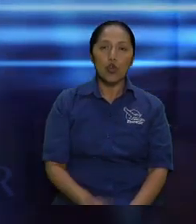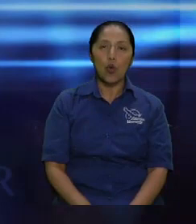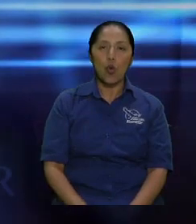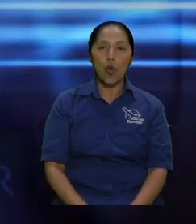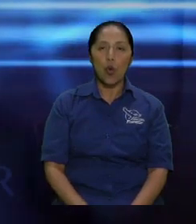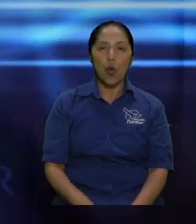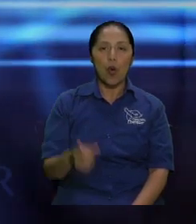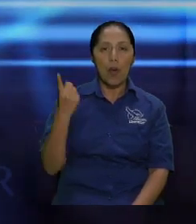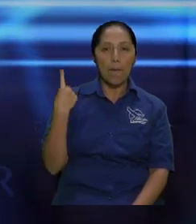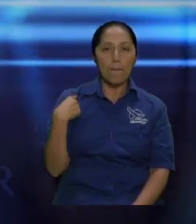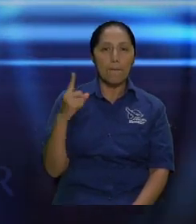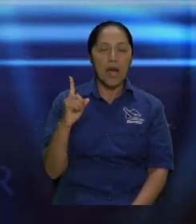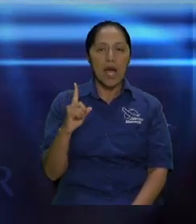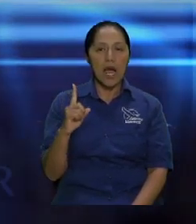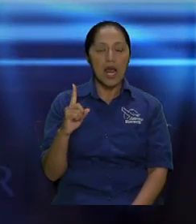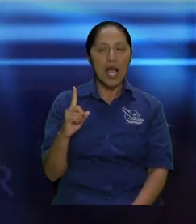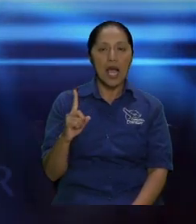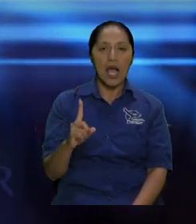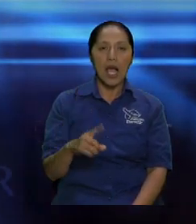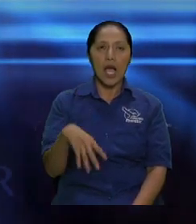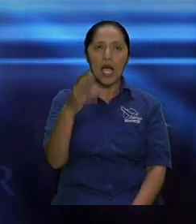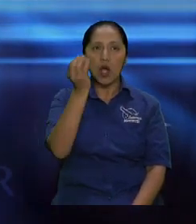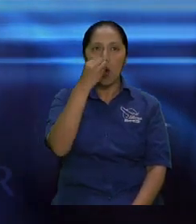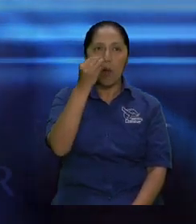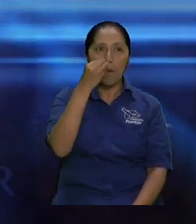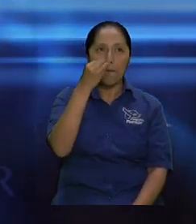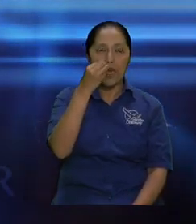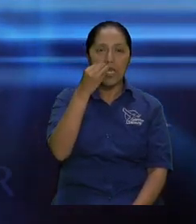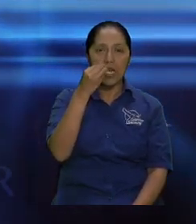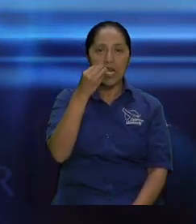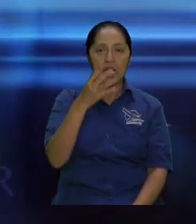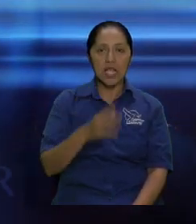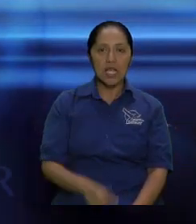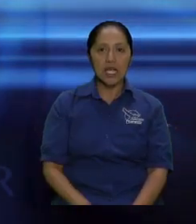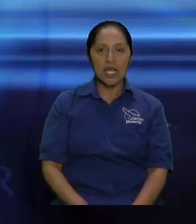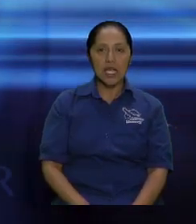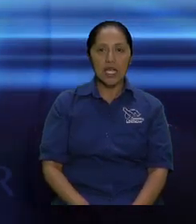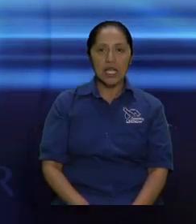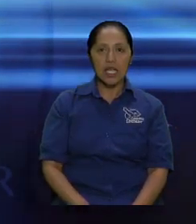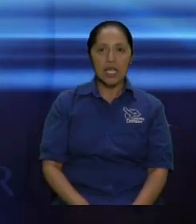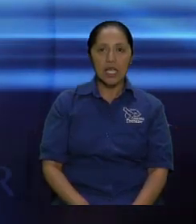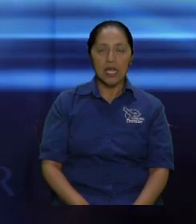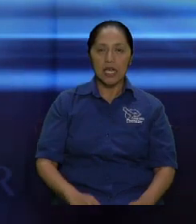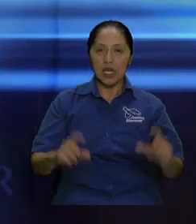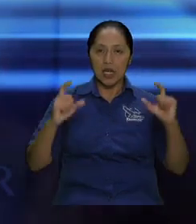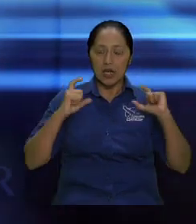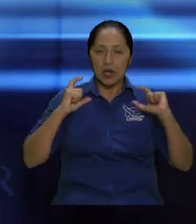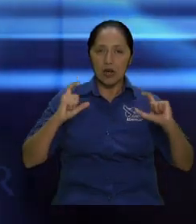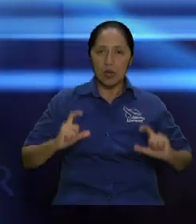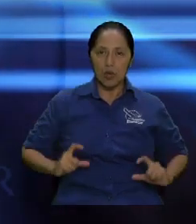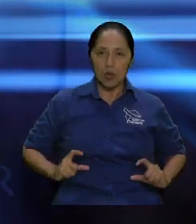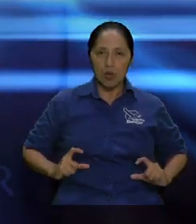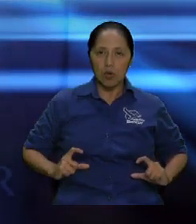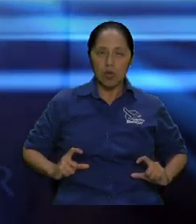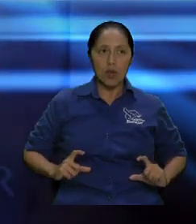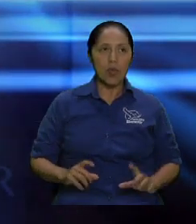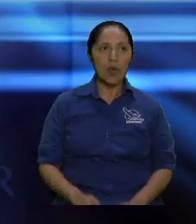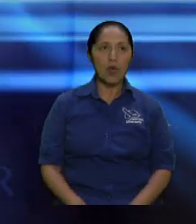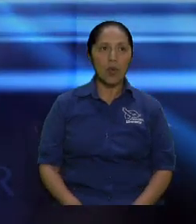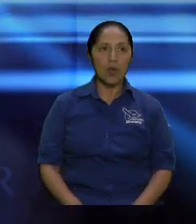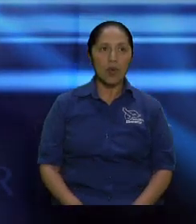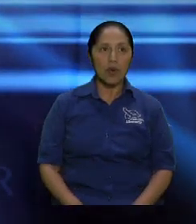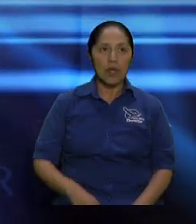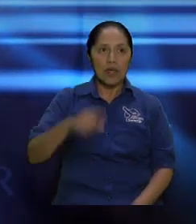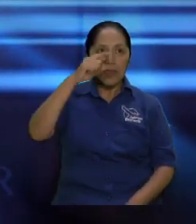los bien descritos pero la mayoría de la gente trabaja por el alimento que perece. usted se pone a